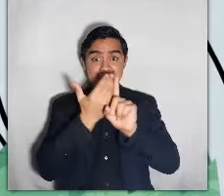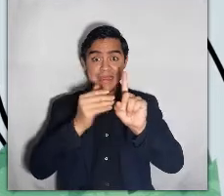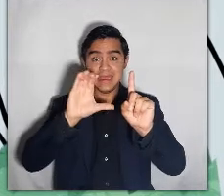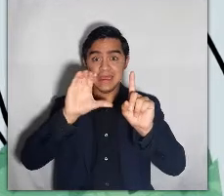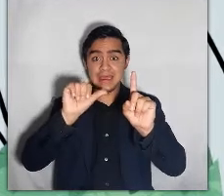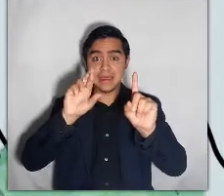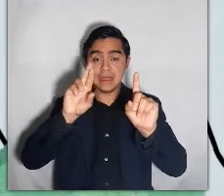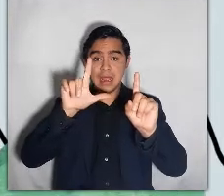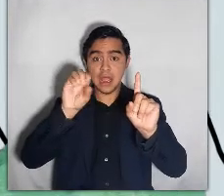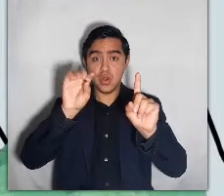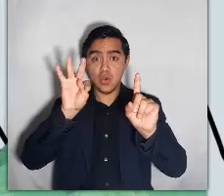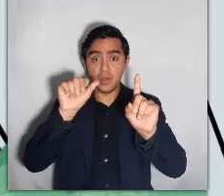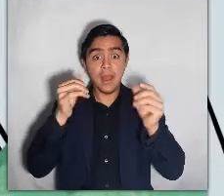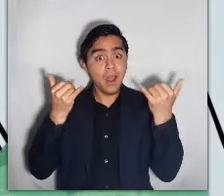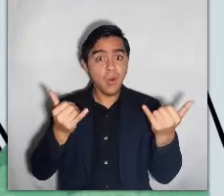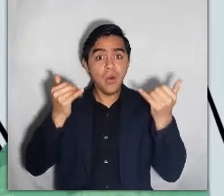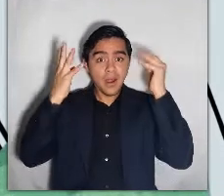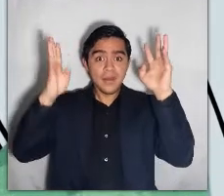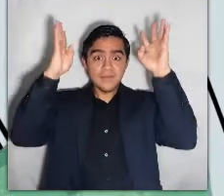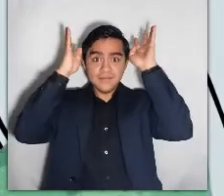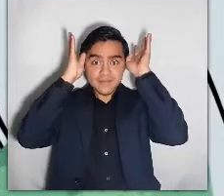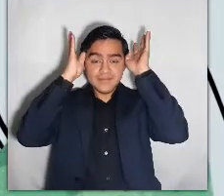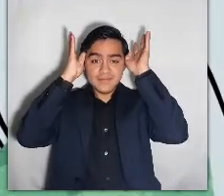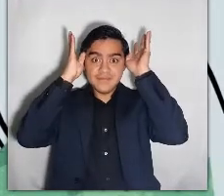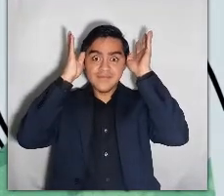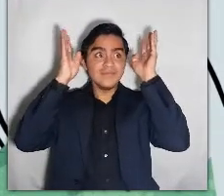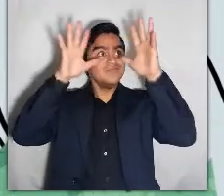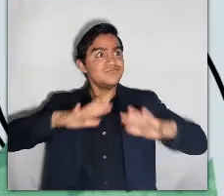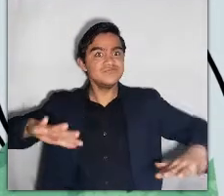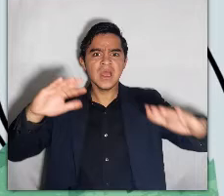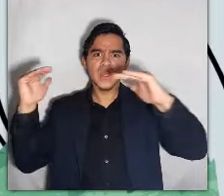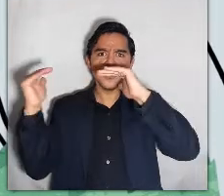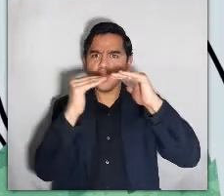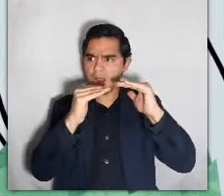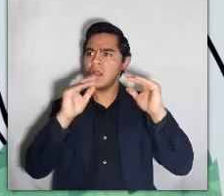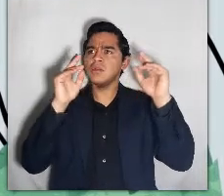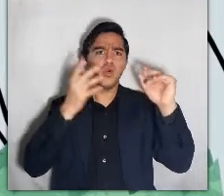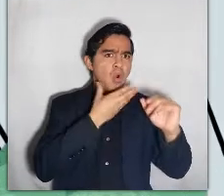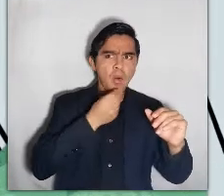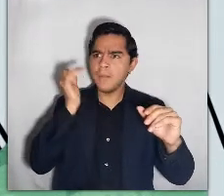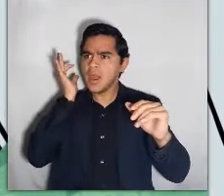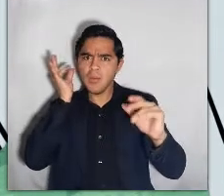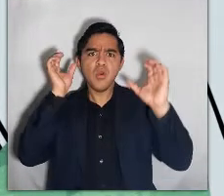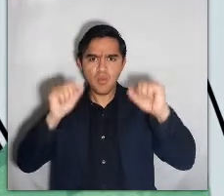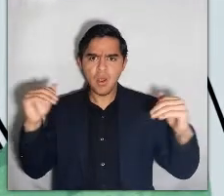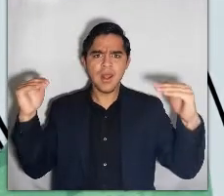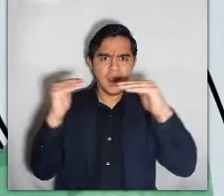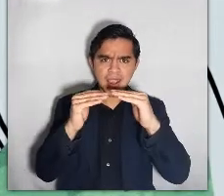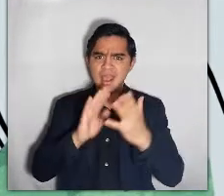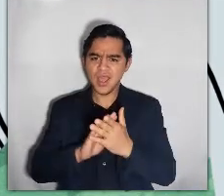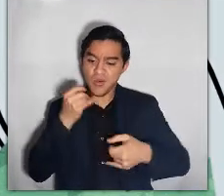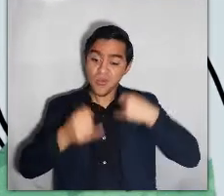entonces, Carlota es la princesa del país de la igualdad. Un país donde todos y todas pueden hacer las